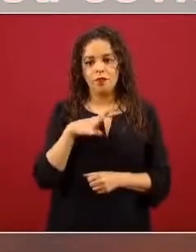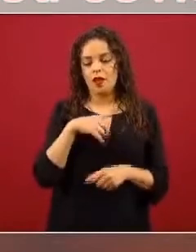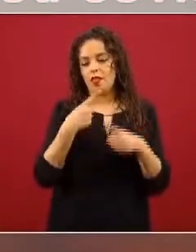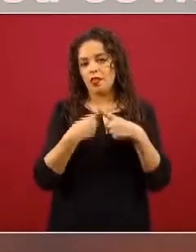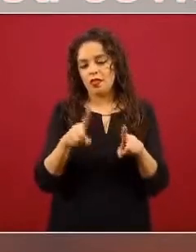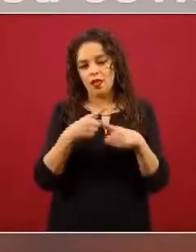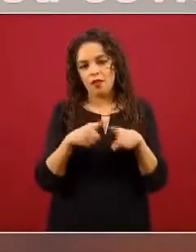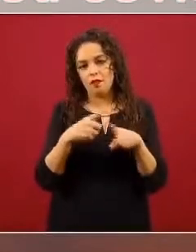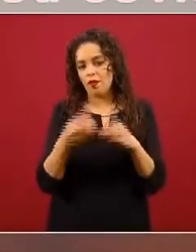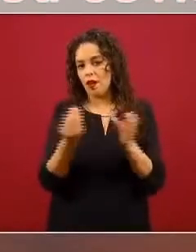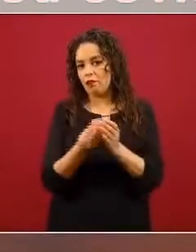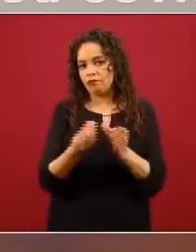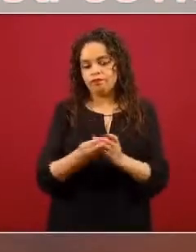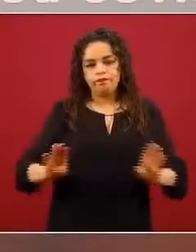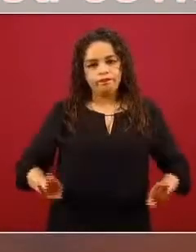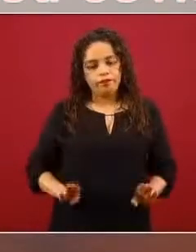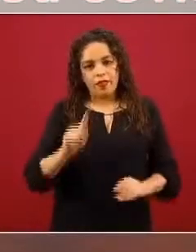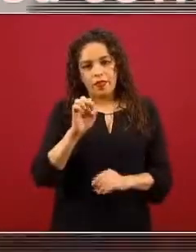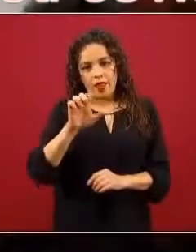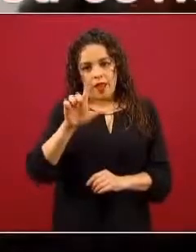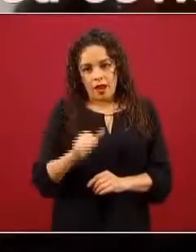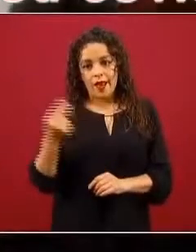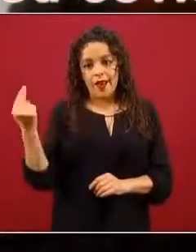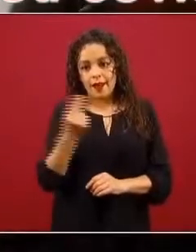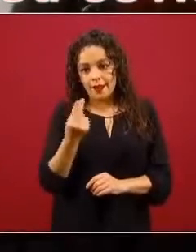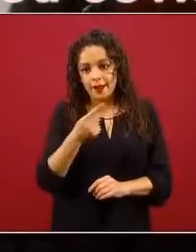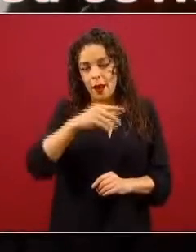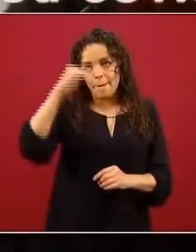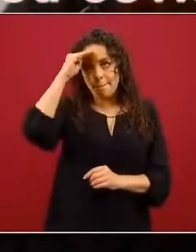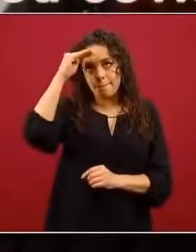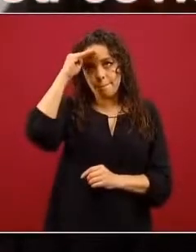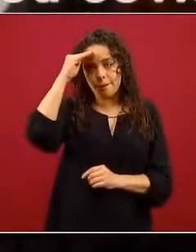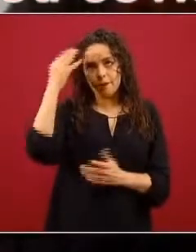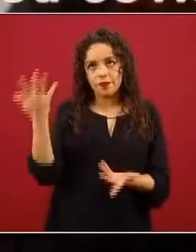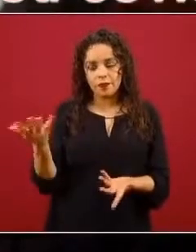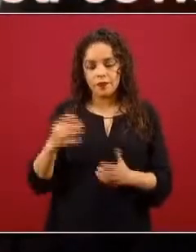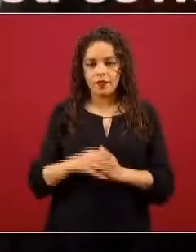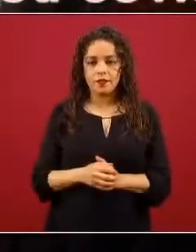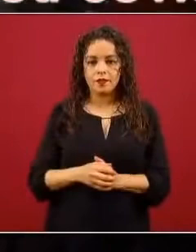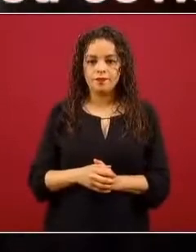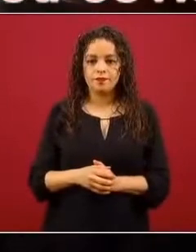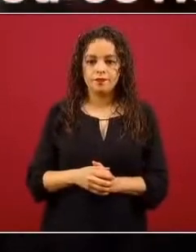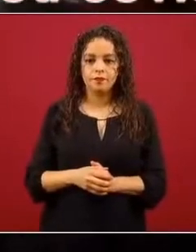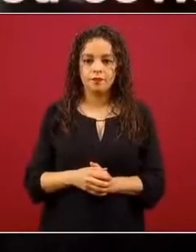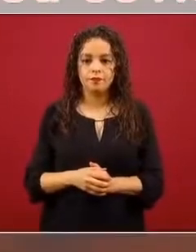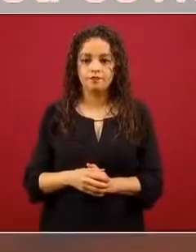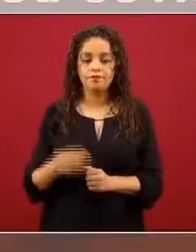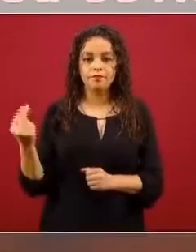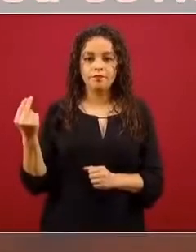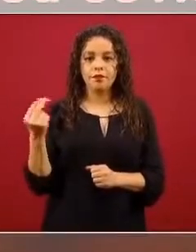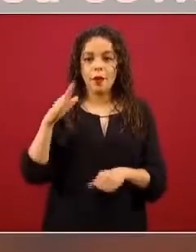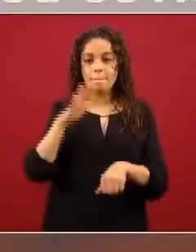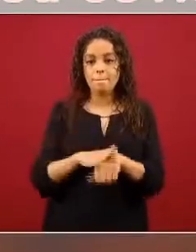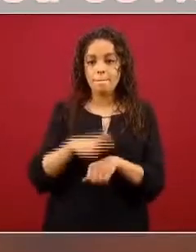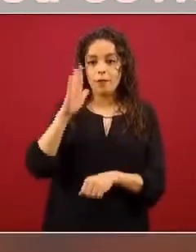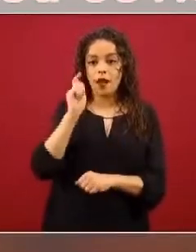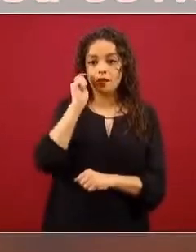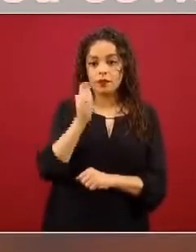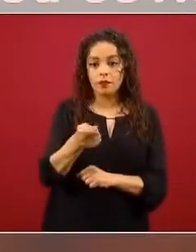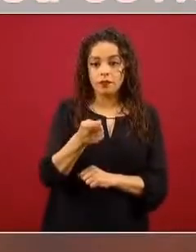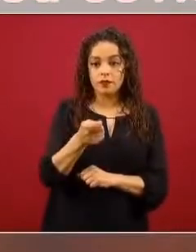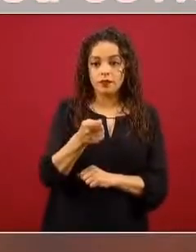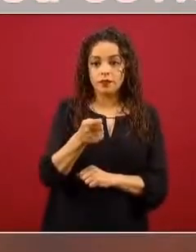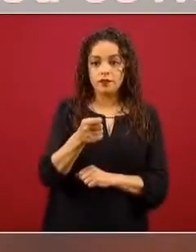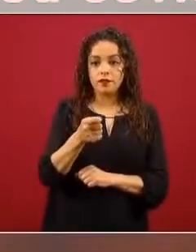tela que tenemos que pensar, aquellos que sean de mayor capacidad de filtración.